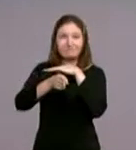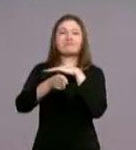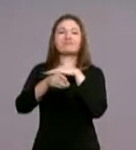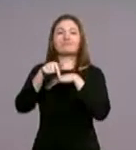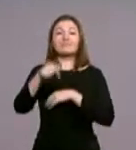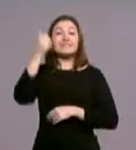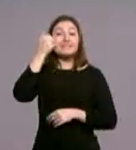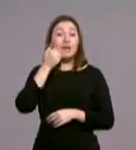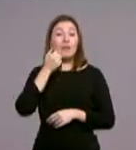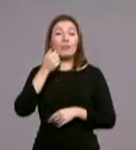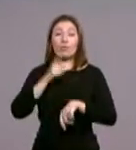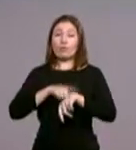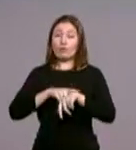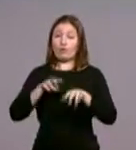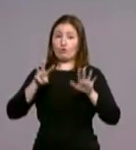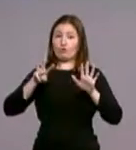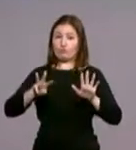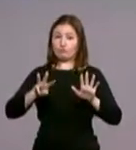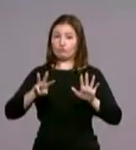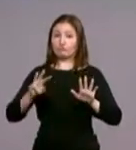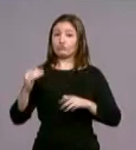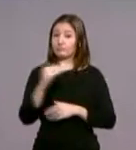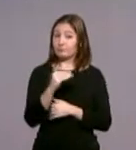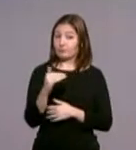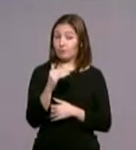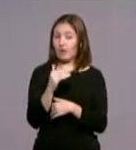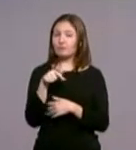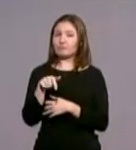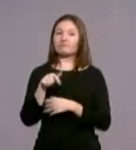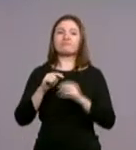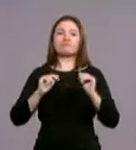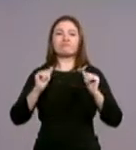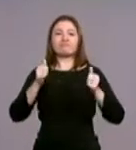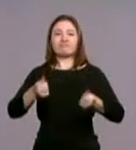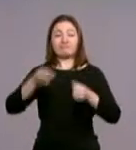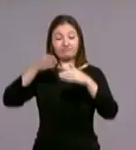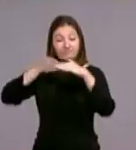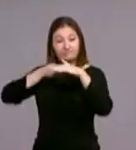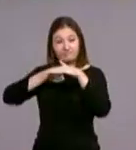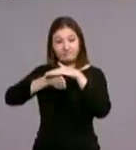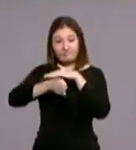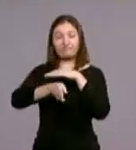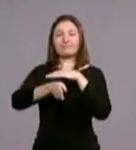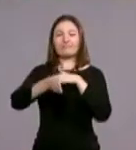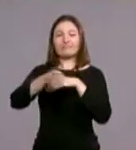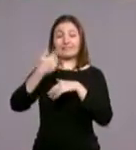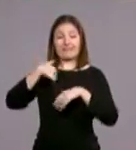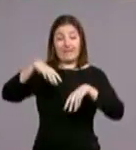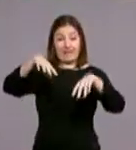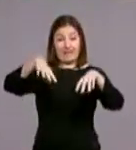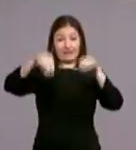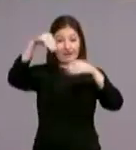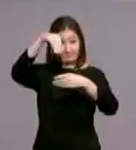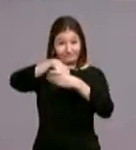sábado, a las 8 menos cuarto se empezará la entrada, dentro de la catedral